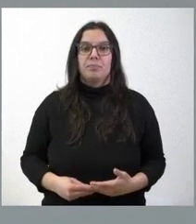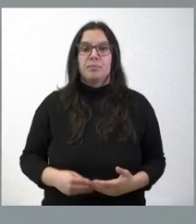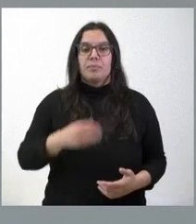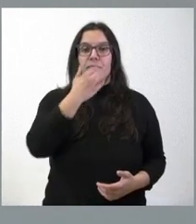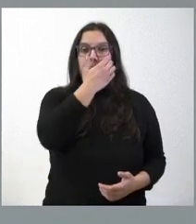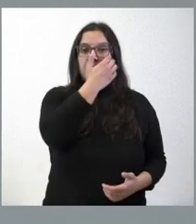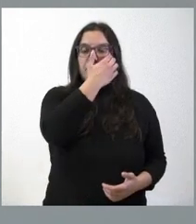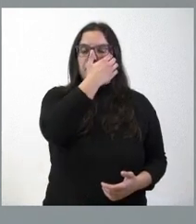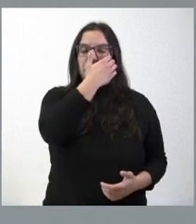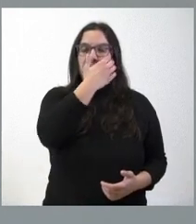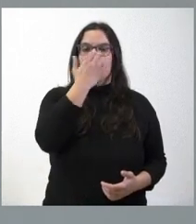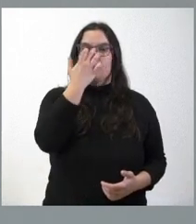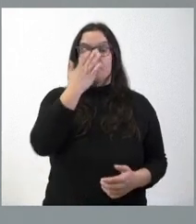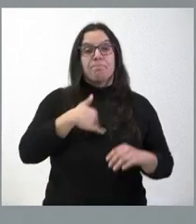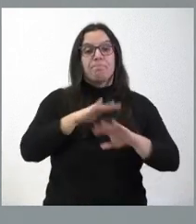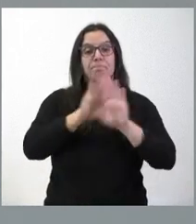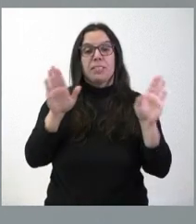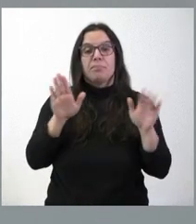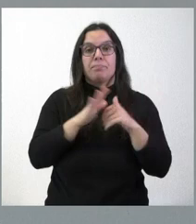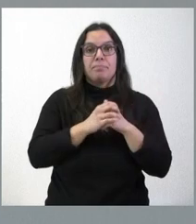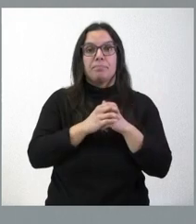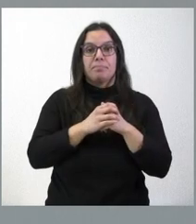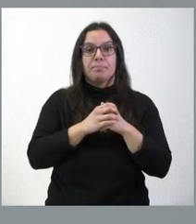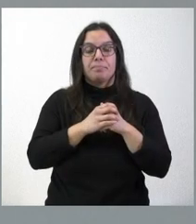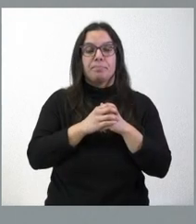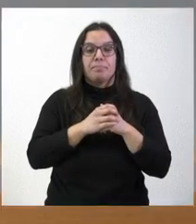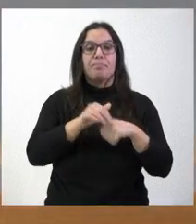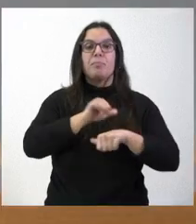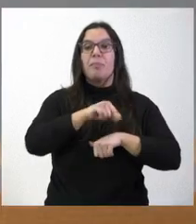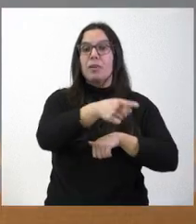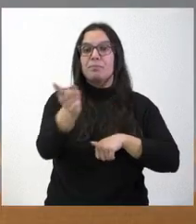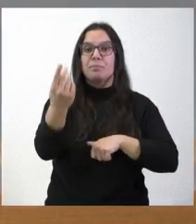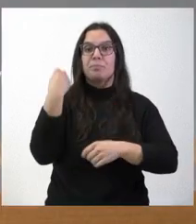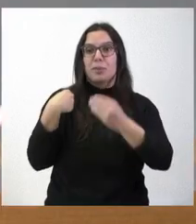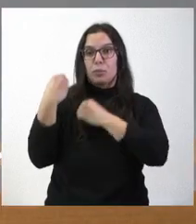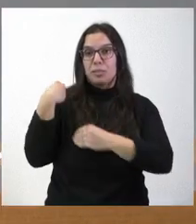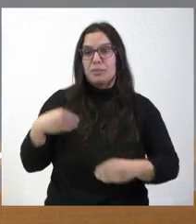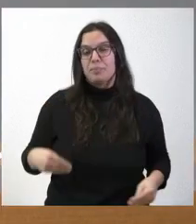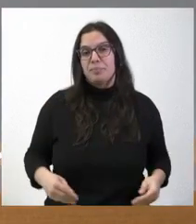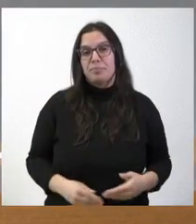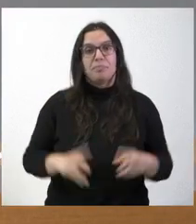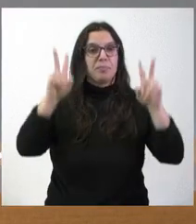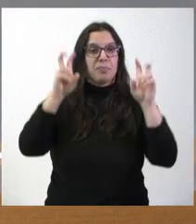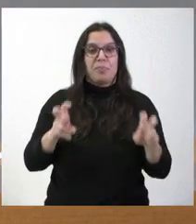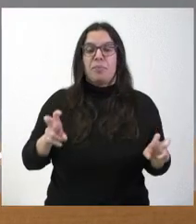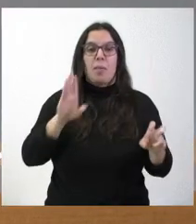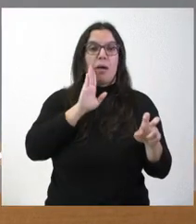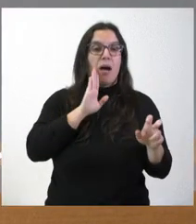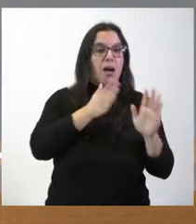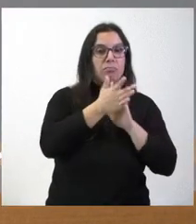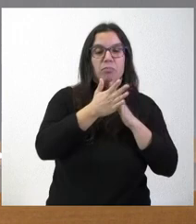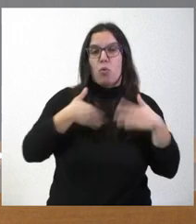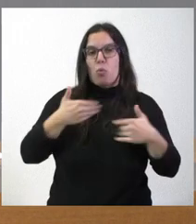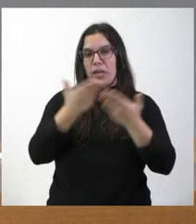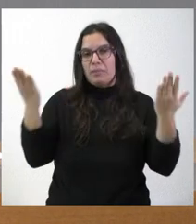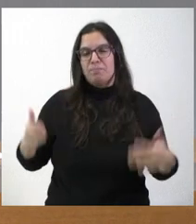que presentado. Y, sin más, pues estamos a la espera de sus preguntas sobre cualquiera de los temas que estimen oportuno